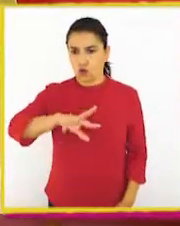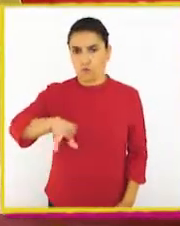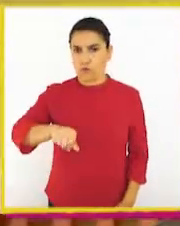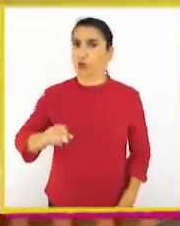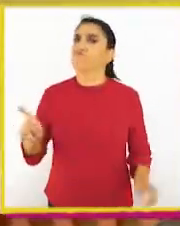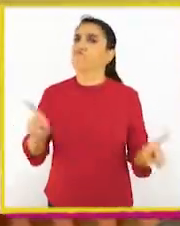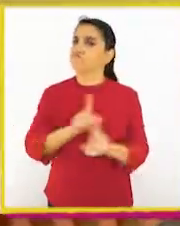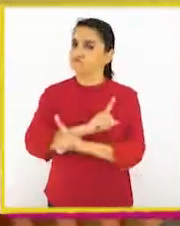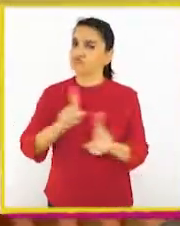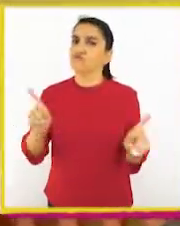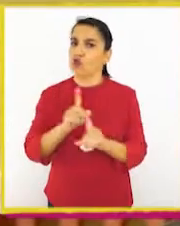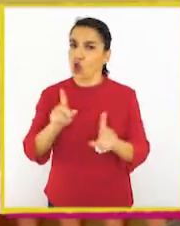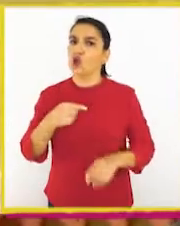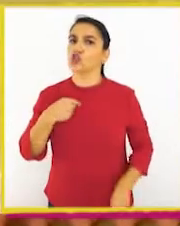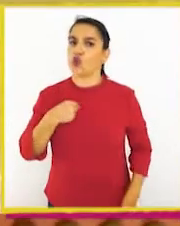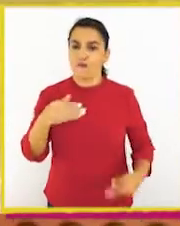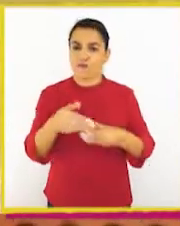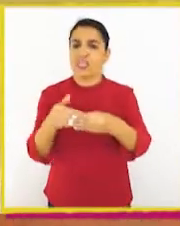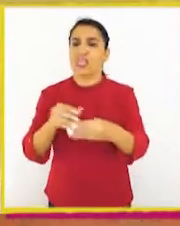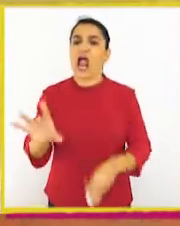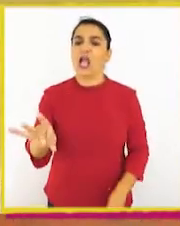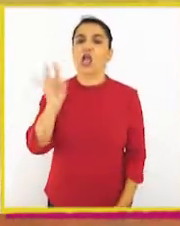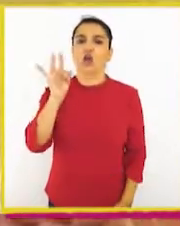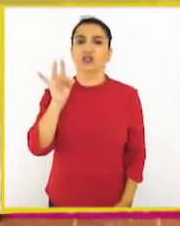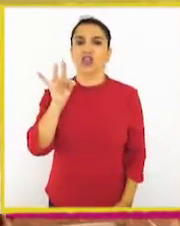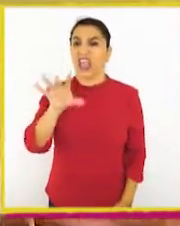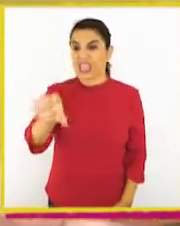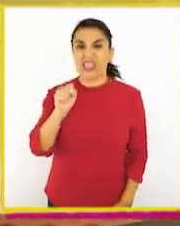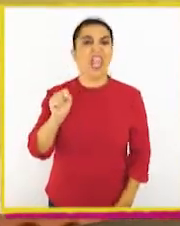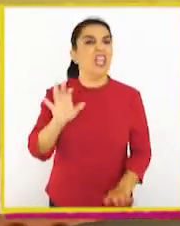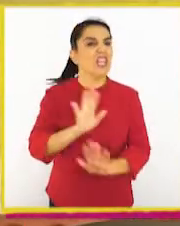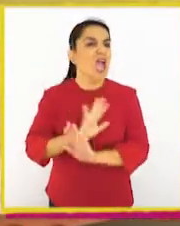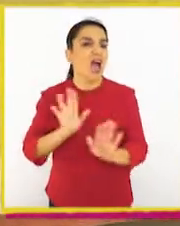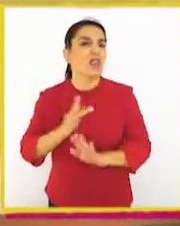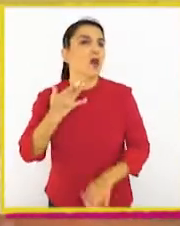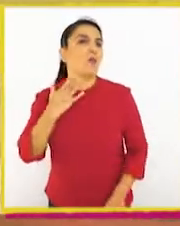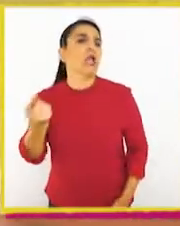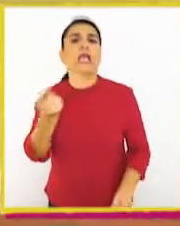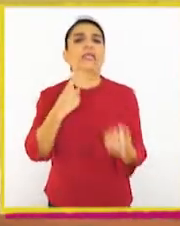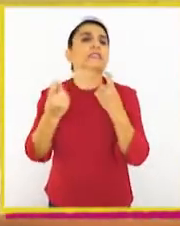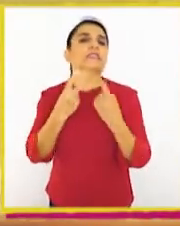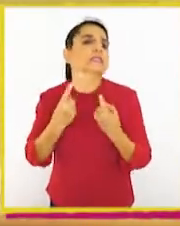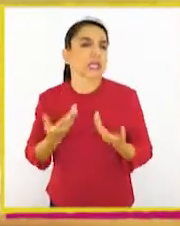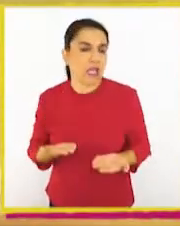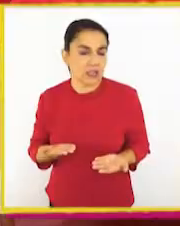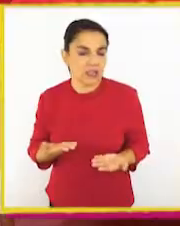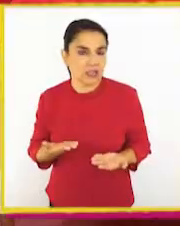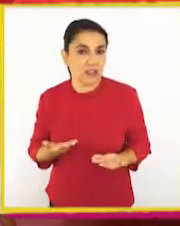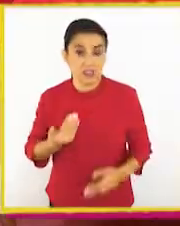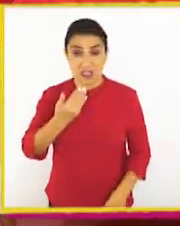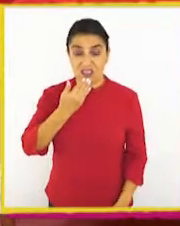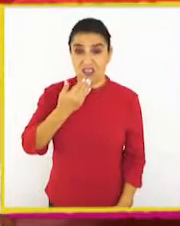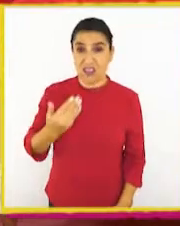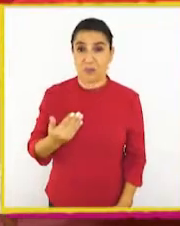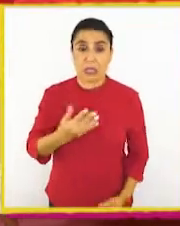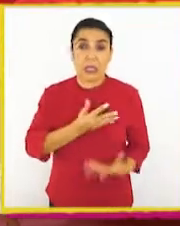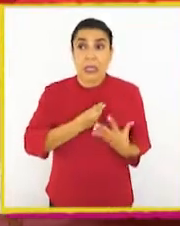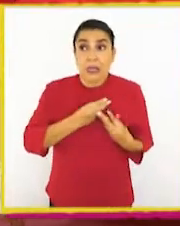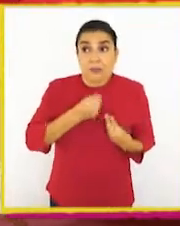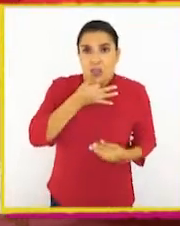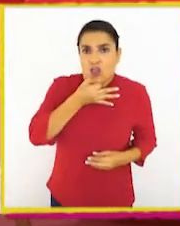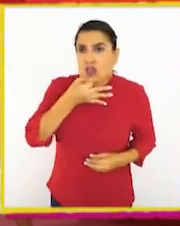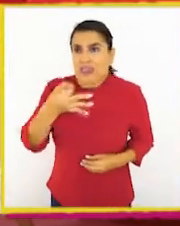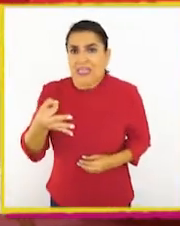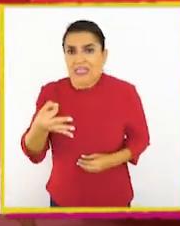lo robé? No. Me encontré esa billetera y no se la quité a nadie. No sé por qué me juzgan. Además, me da